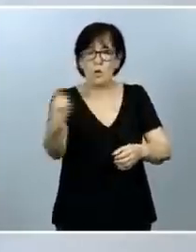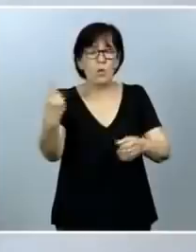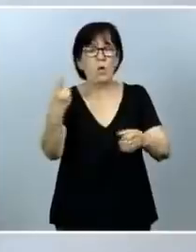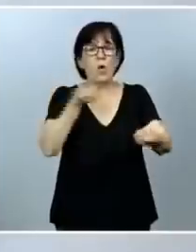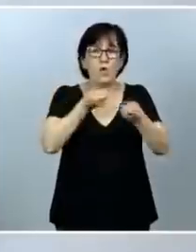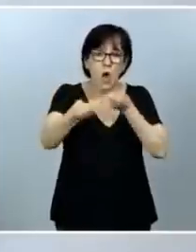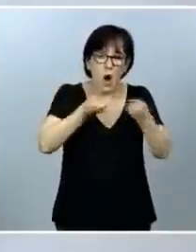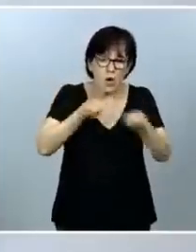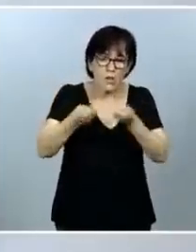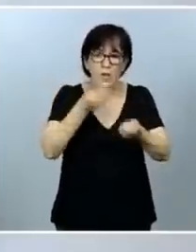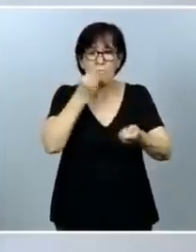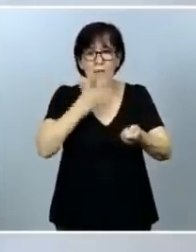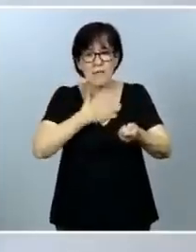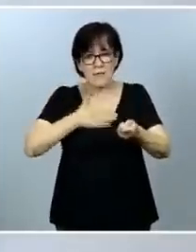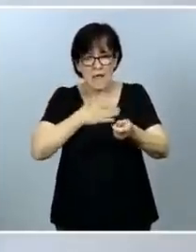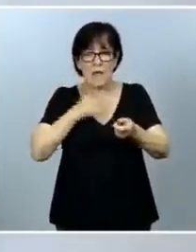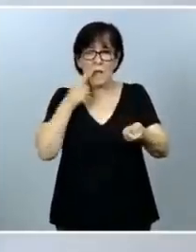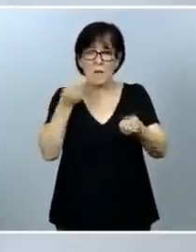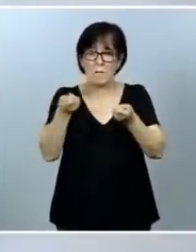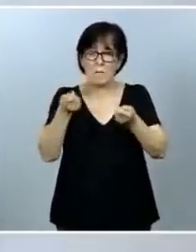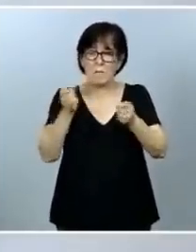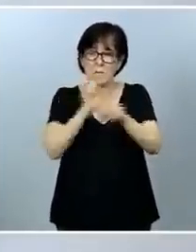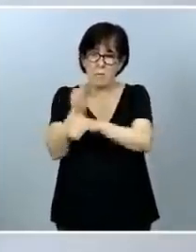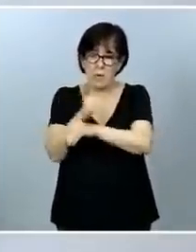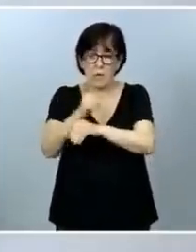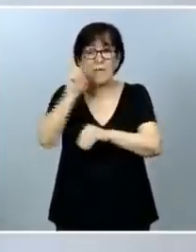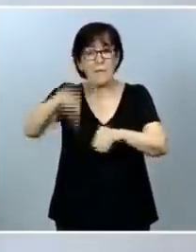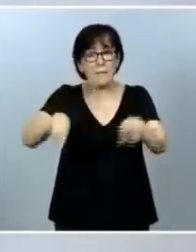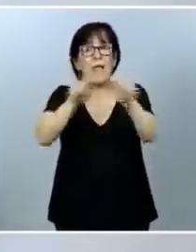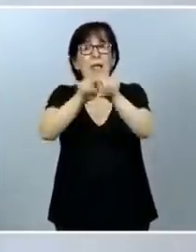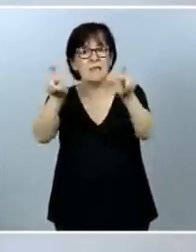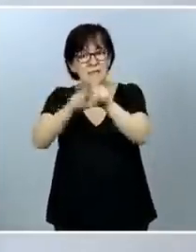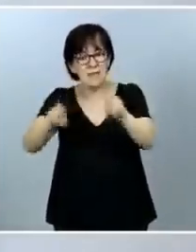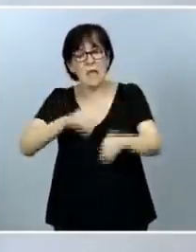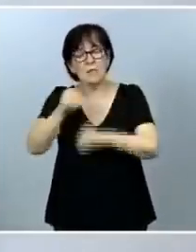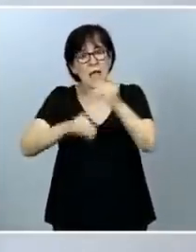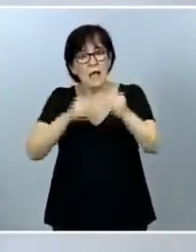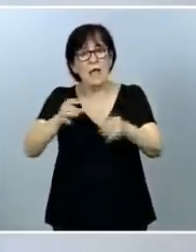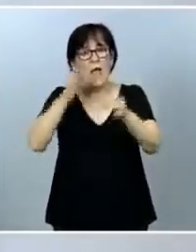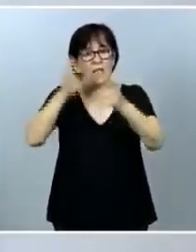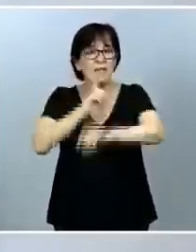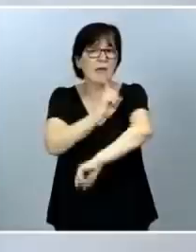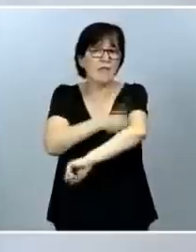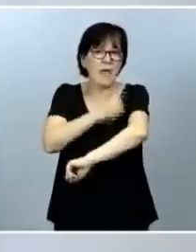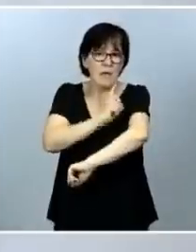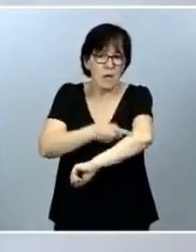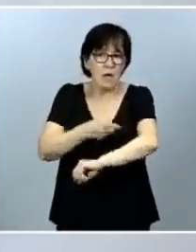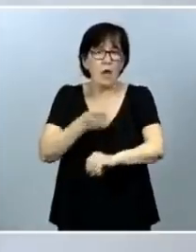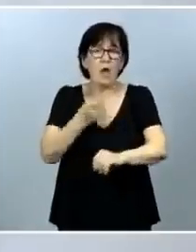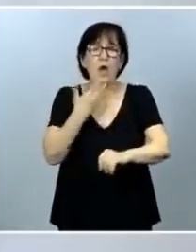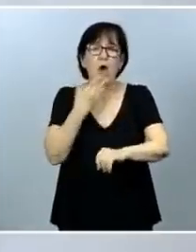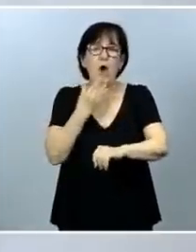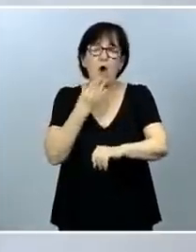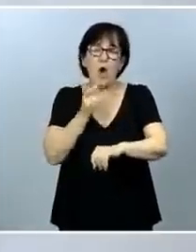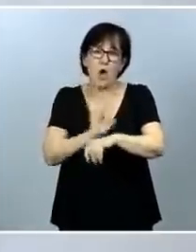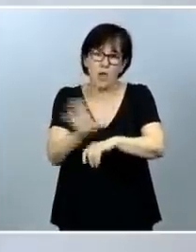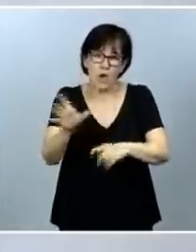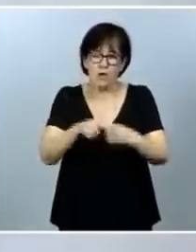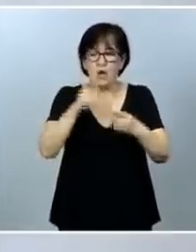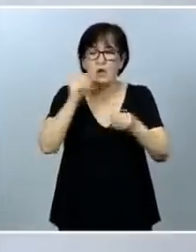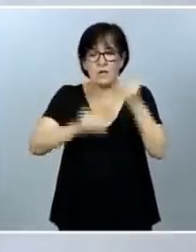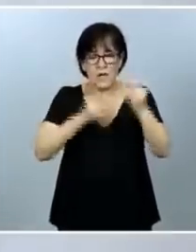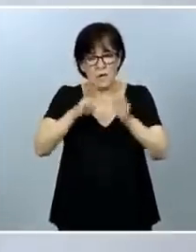protección. Asimismo, tendrán que tenerlo las entidades que realizan actividades deportivas o de ocio. Y se establecerán, lógicamente,